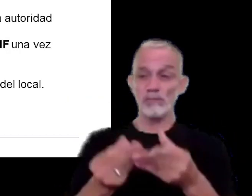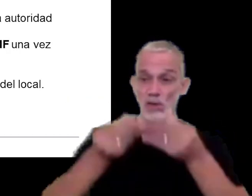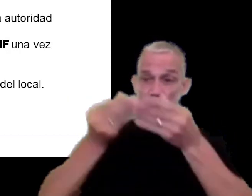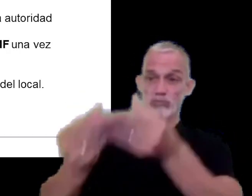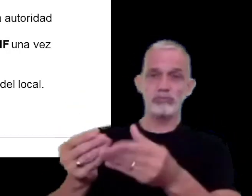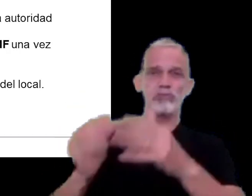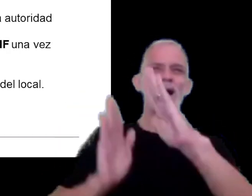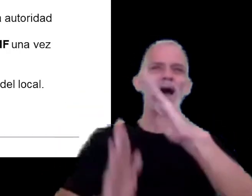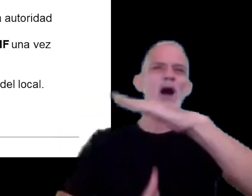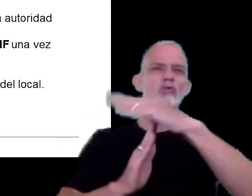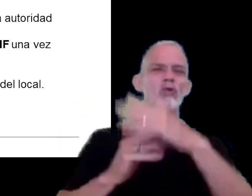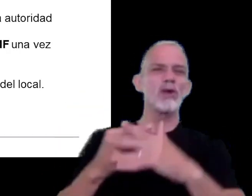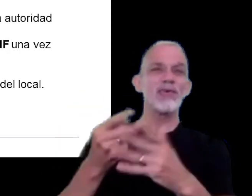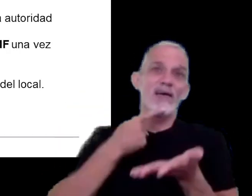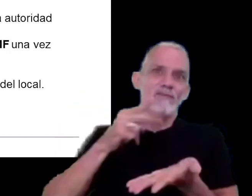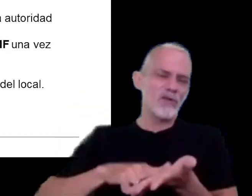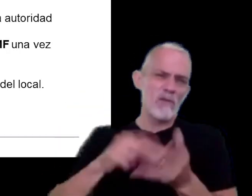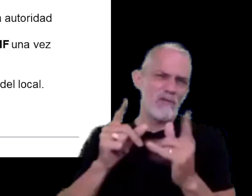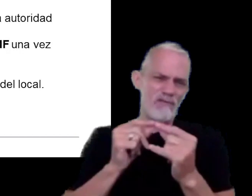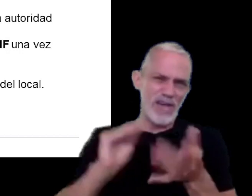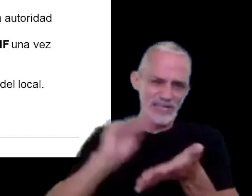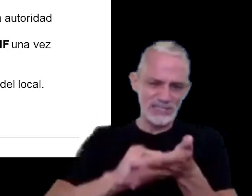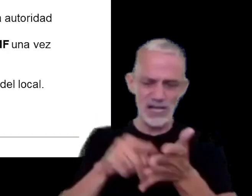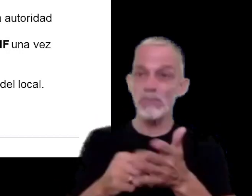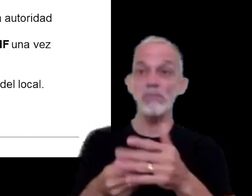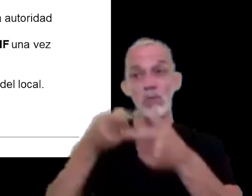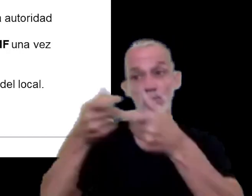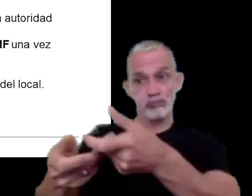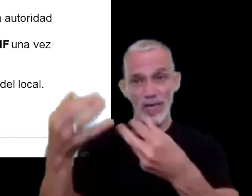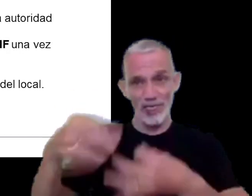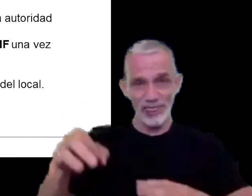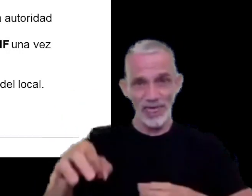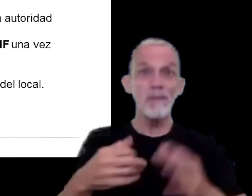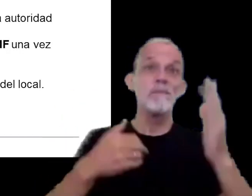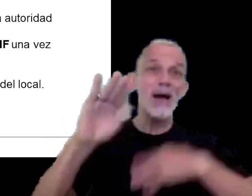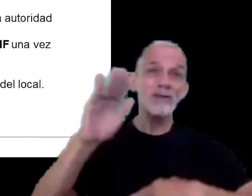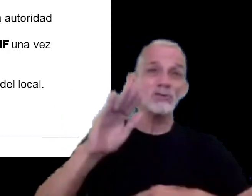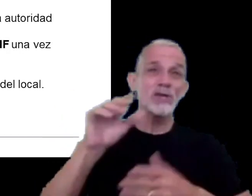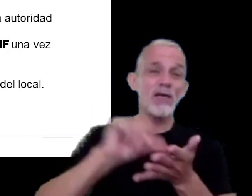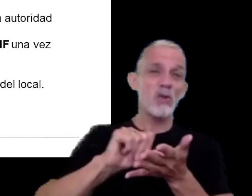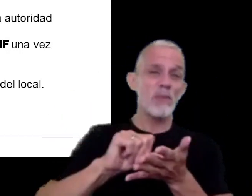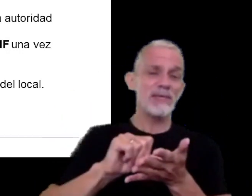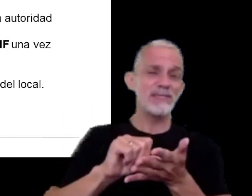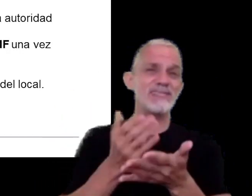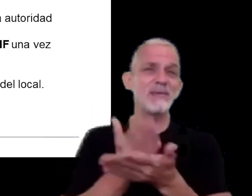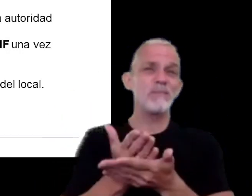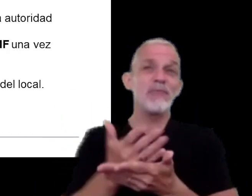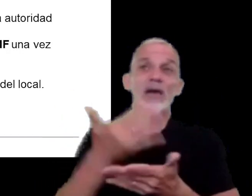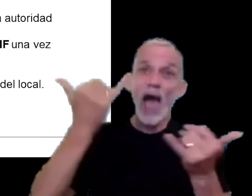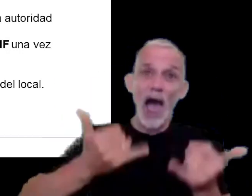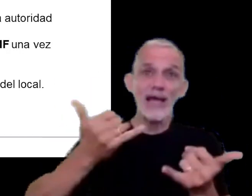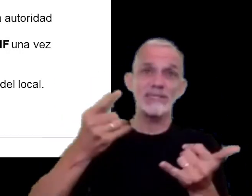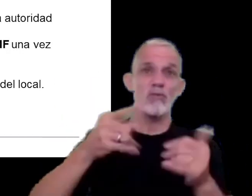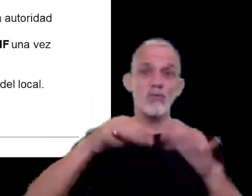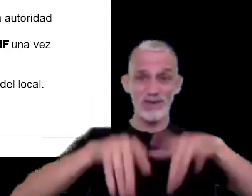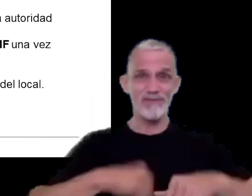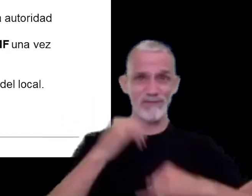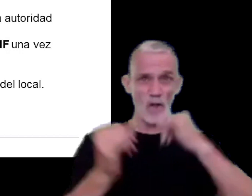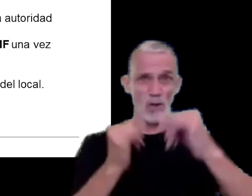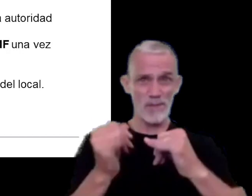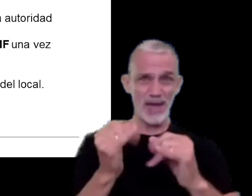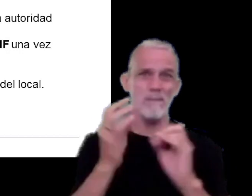fiscal en una fecha determinada es decir la mayoría de los países exigen que exista un informe maestro